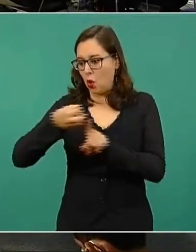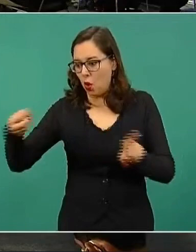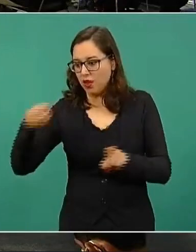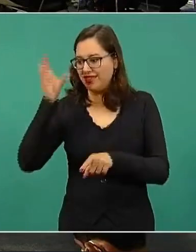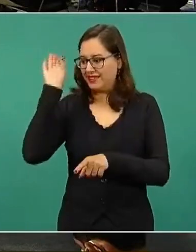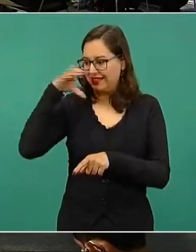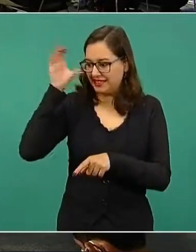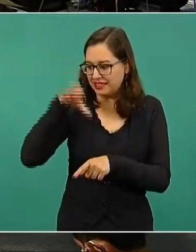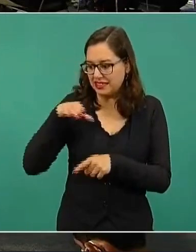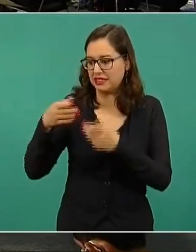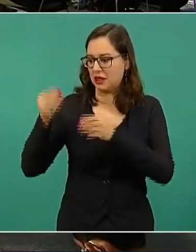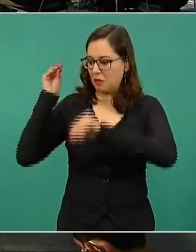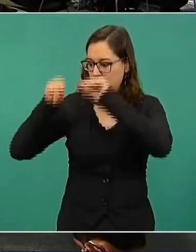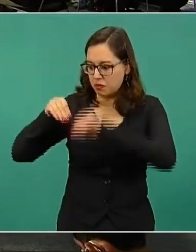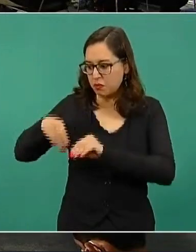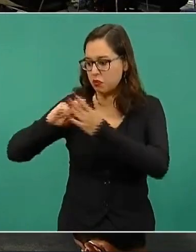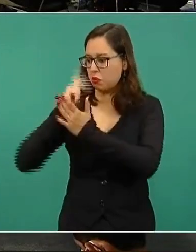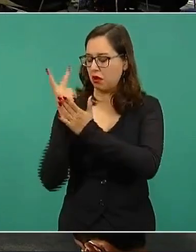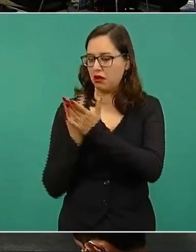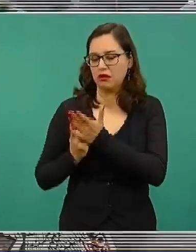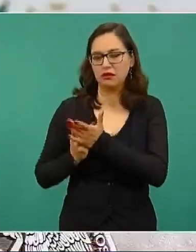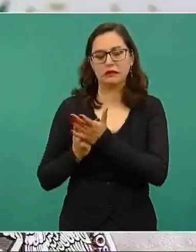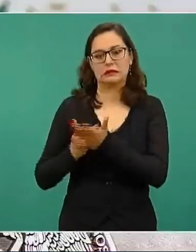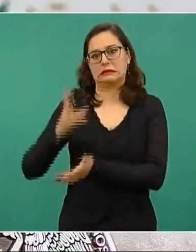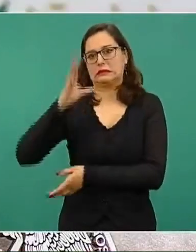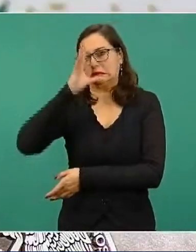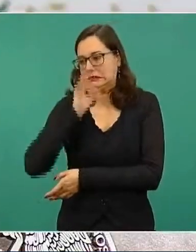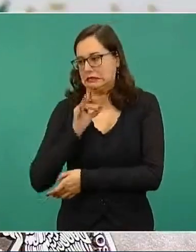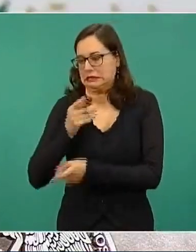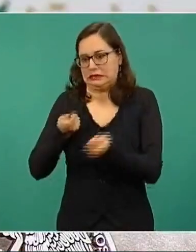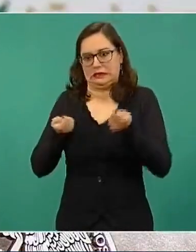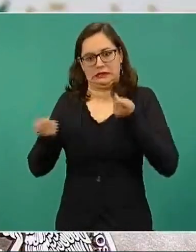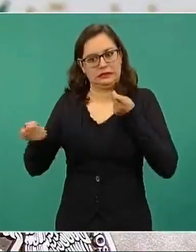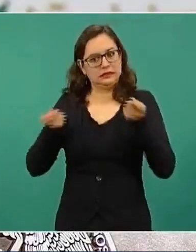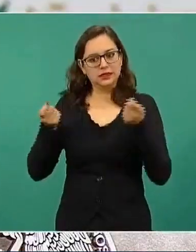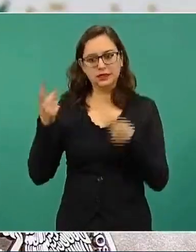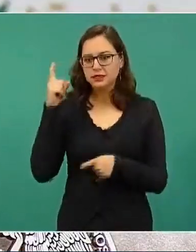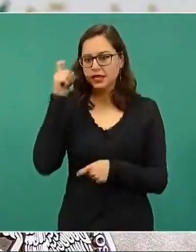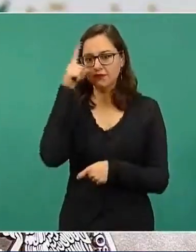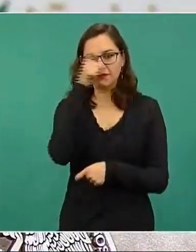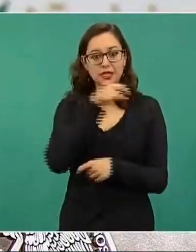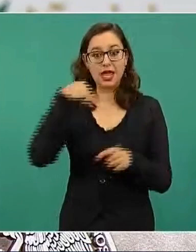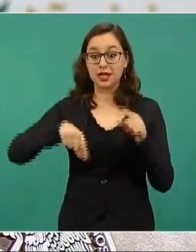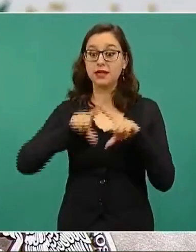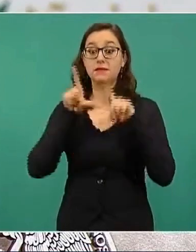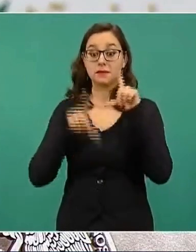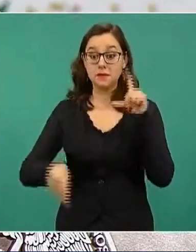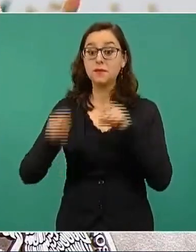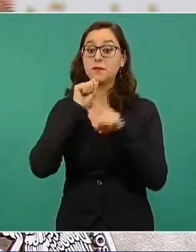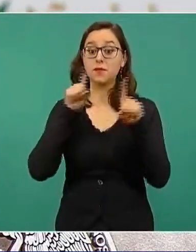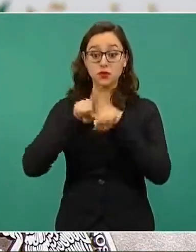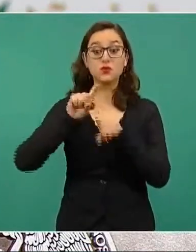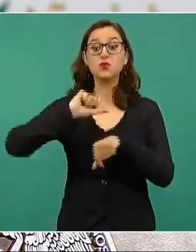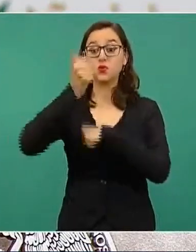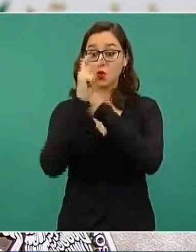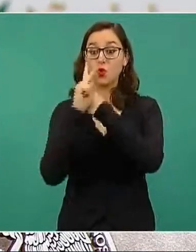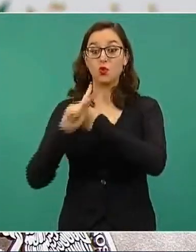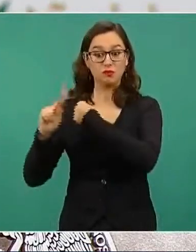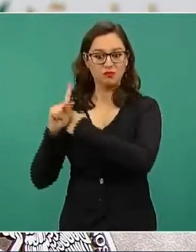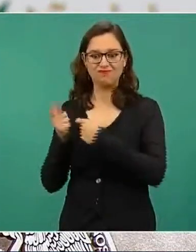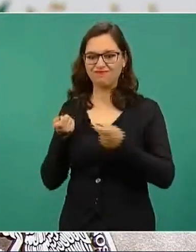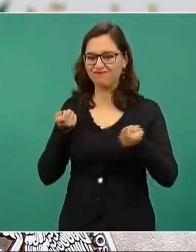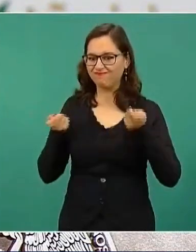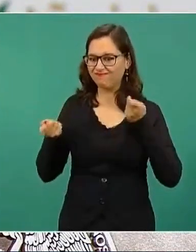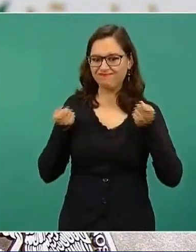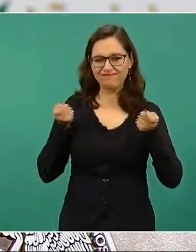gobernado la Política Nacional de Vacunación en México y en los demás países. Hemos destacado la consistencia,